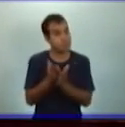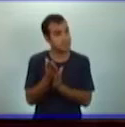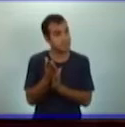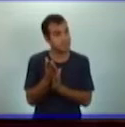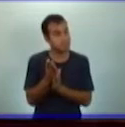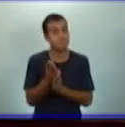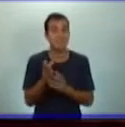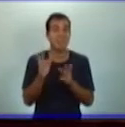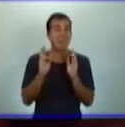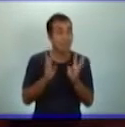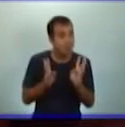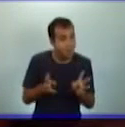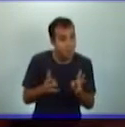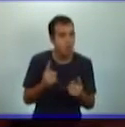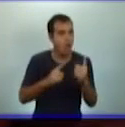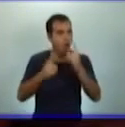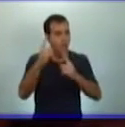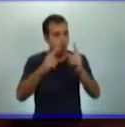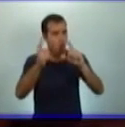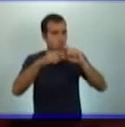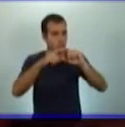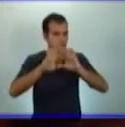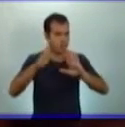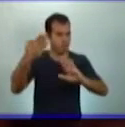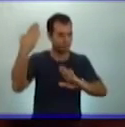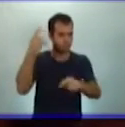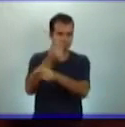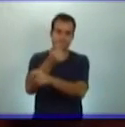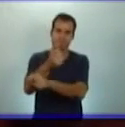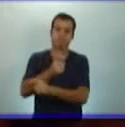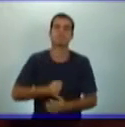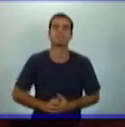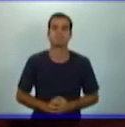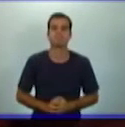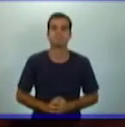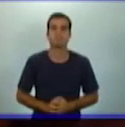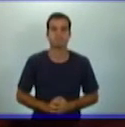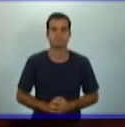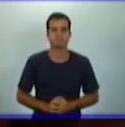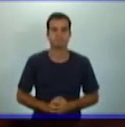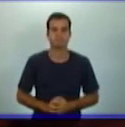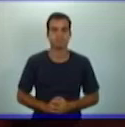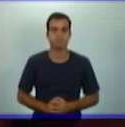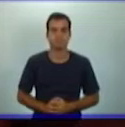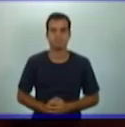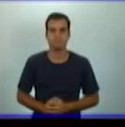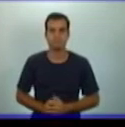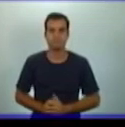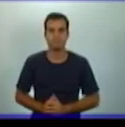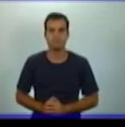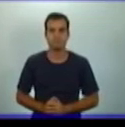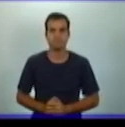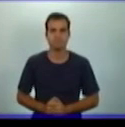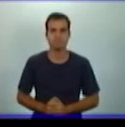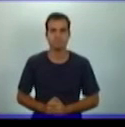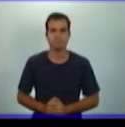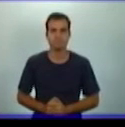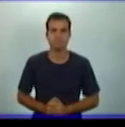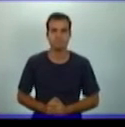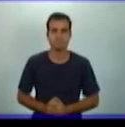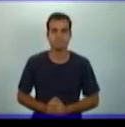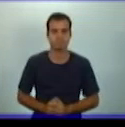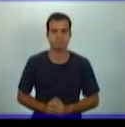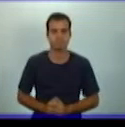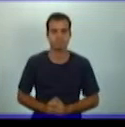contenidos ya trabajados. Vamos entonces a quedarnos con la temática a la que